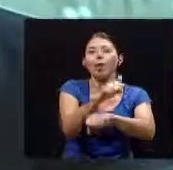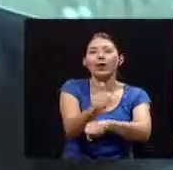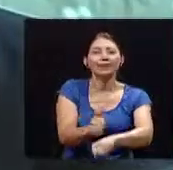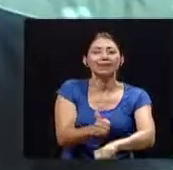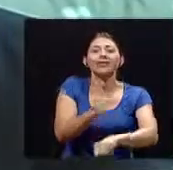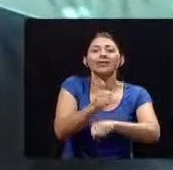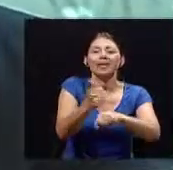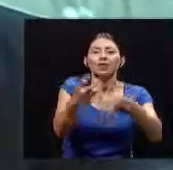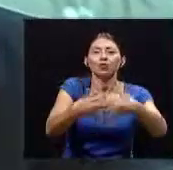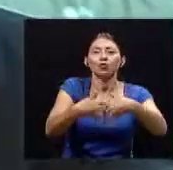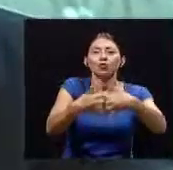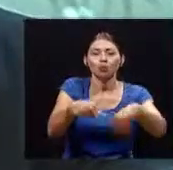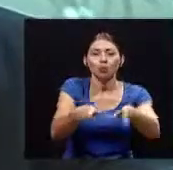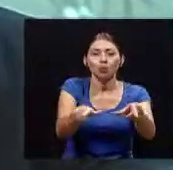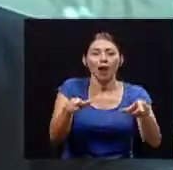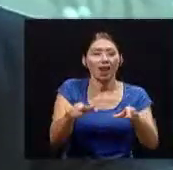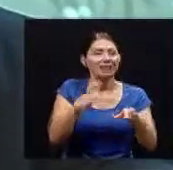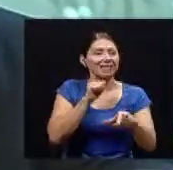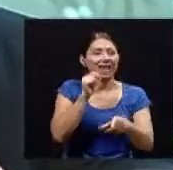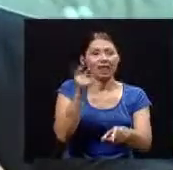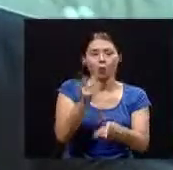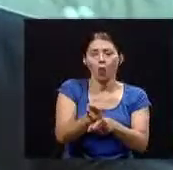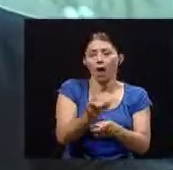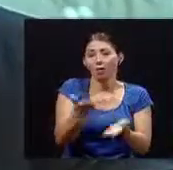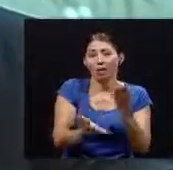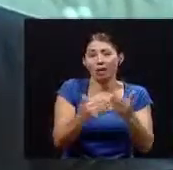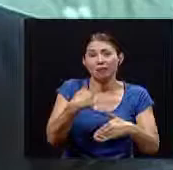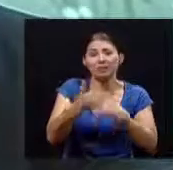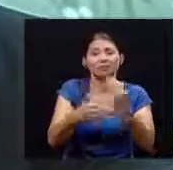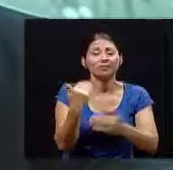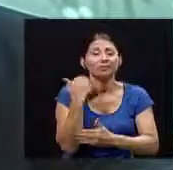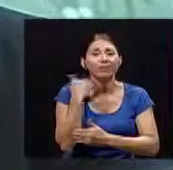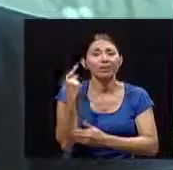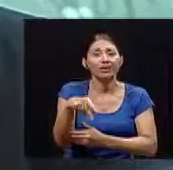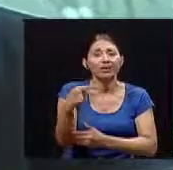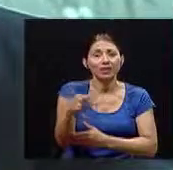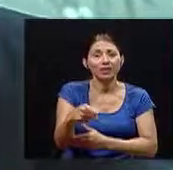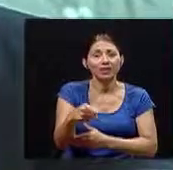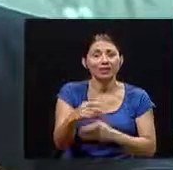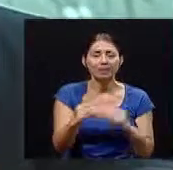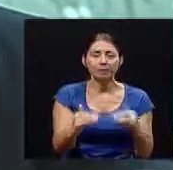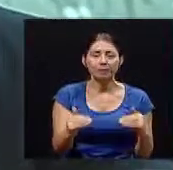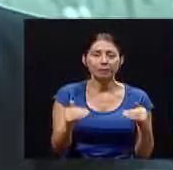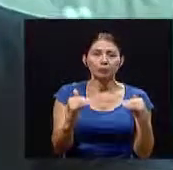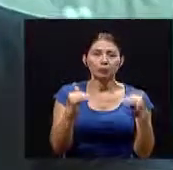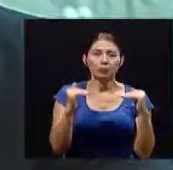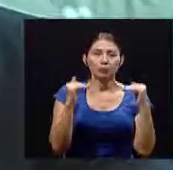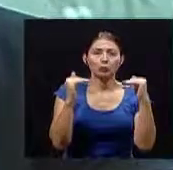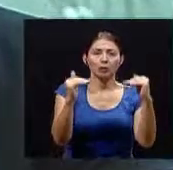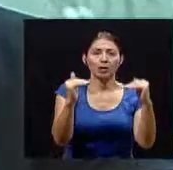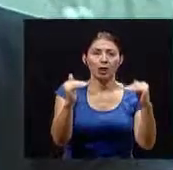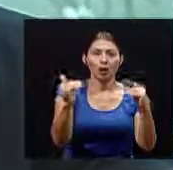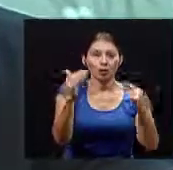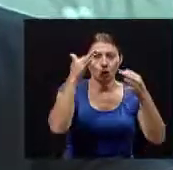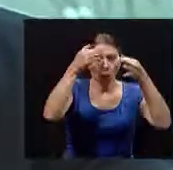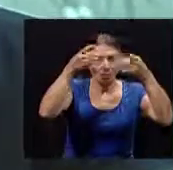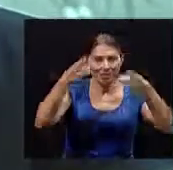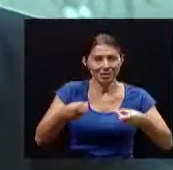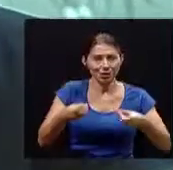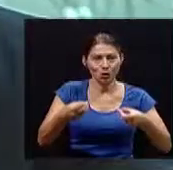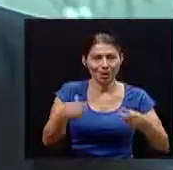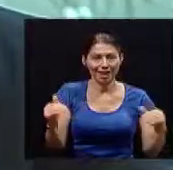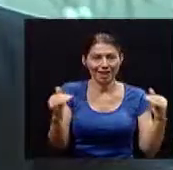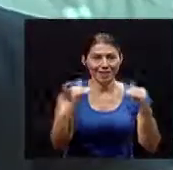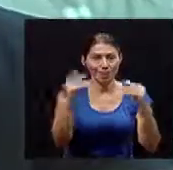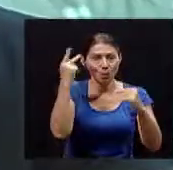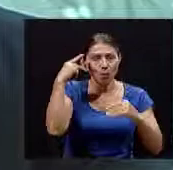en sitios inadecuados que puedan ser riesgosas hasta el nivel de toma de decisiones a nivel política